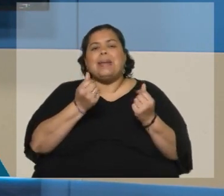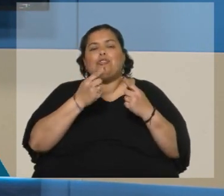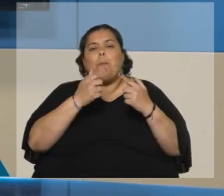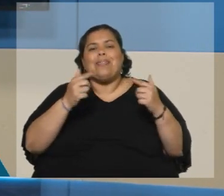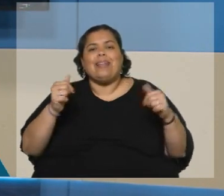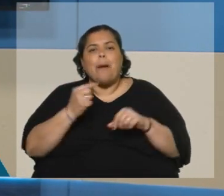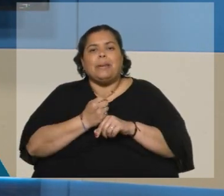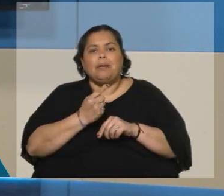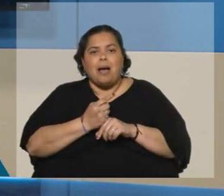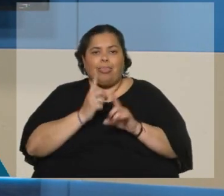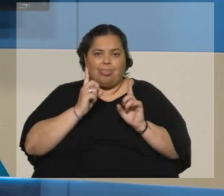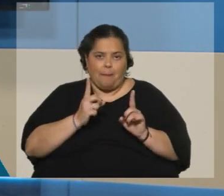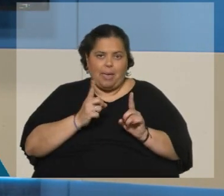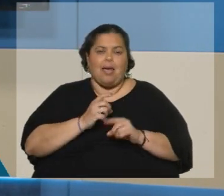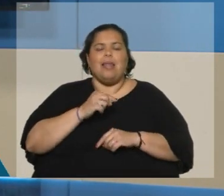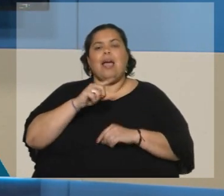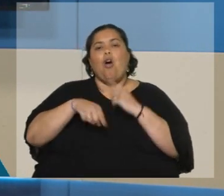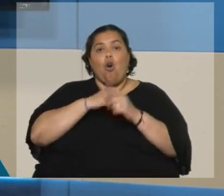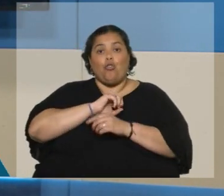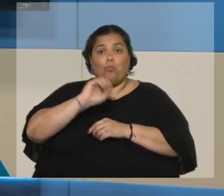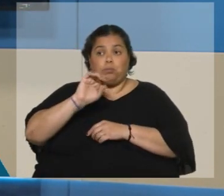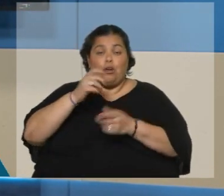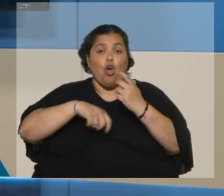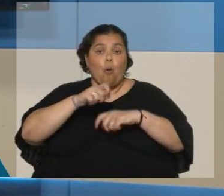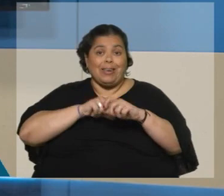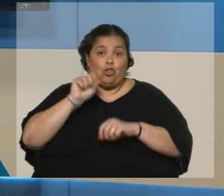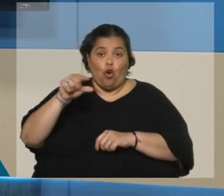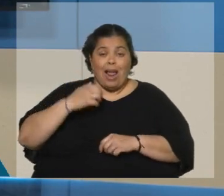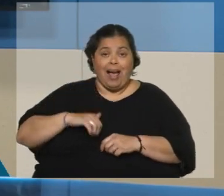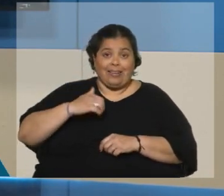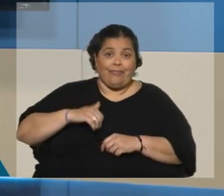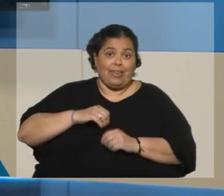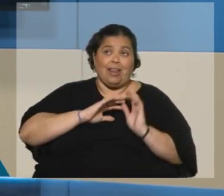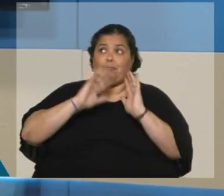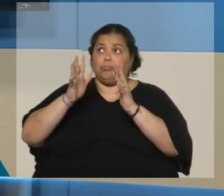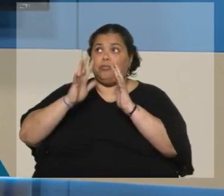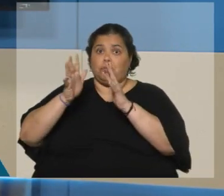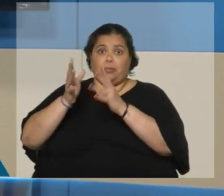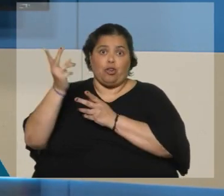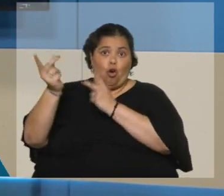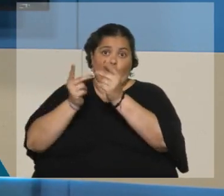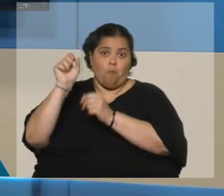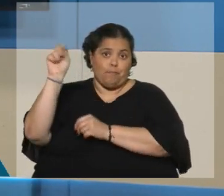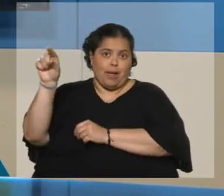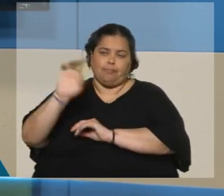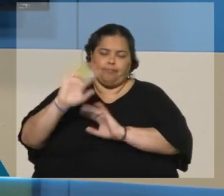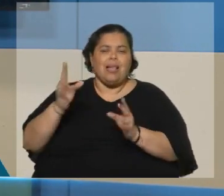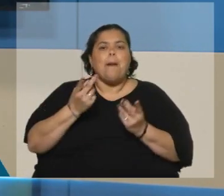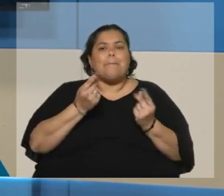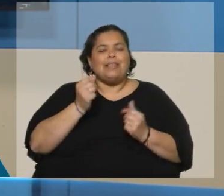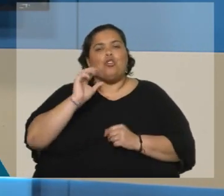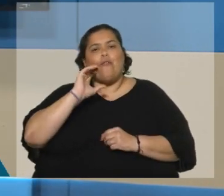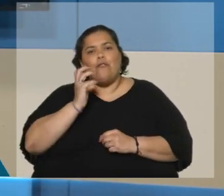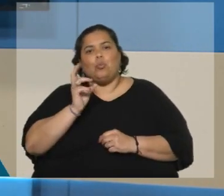sufrido, el desvío de comercios argentina, indudable, secuela por todos lados, los precios de frutas y verduras, tan alto